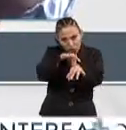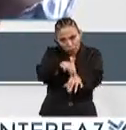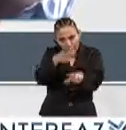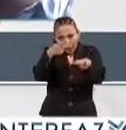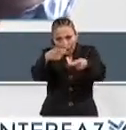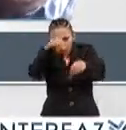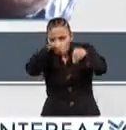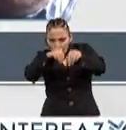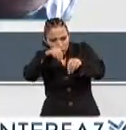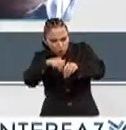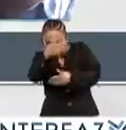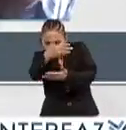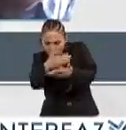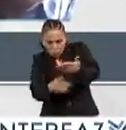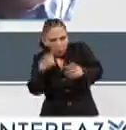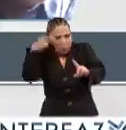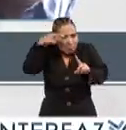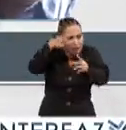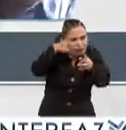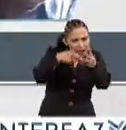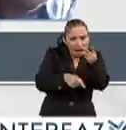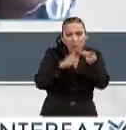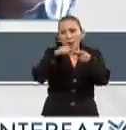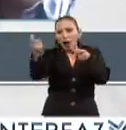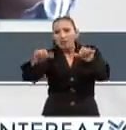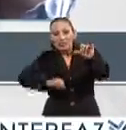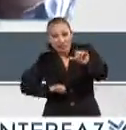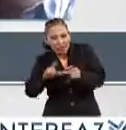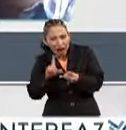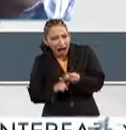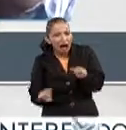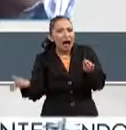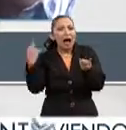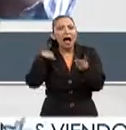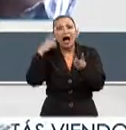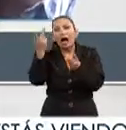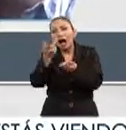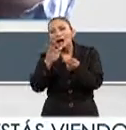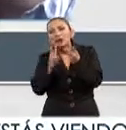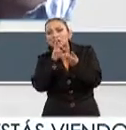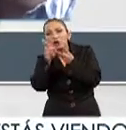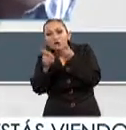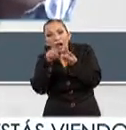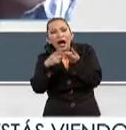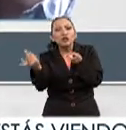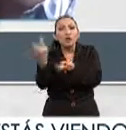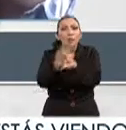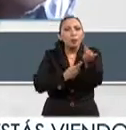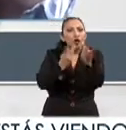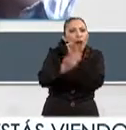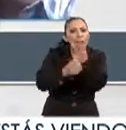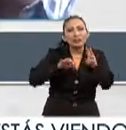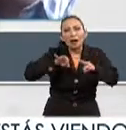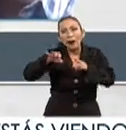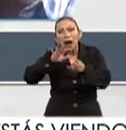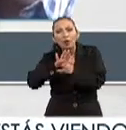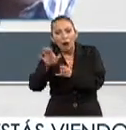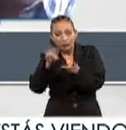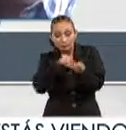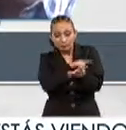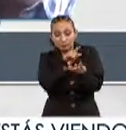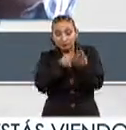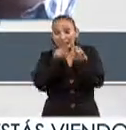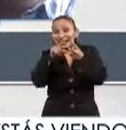planeación en donde se formulan los objetivos las actividades los productos el plan de trabajo etcétera y el